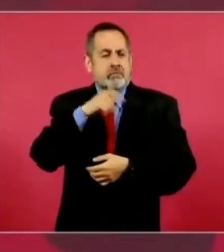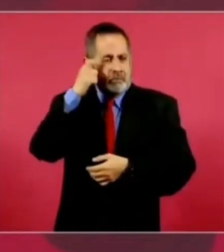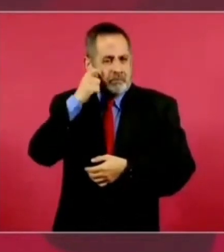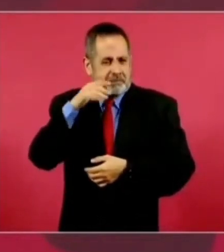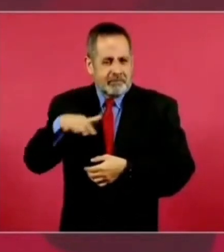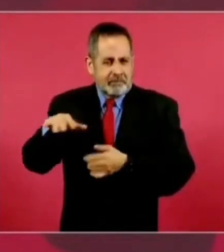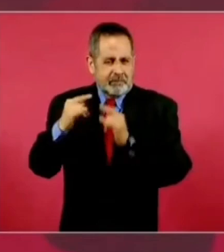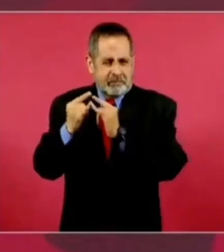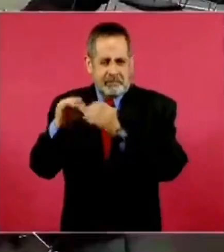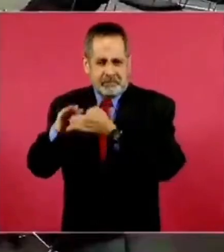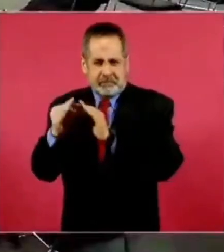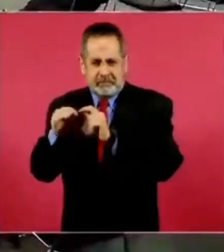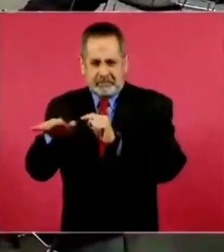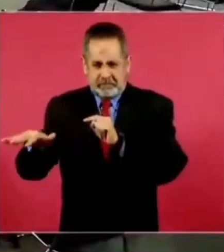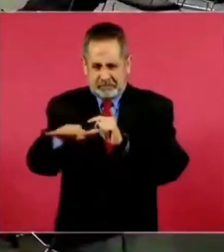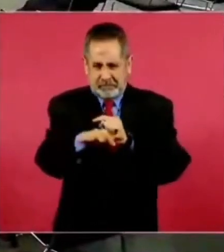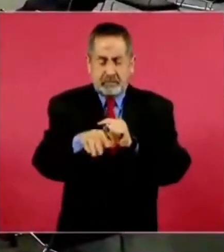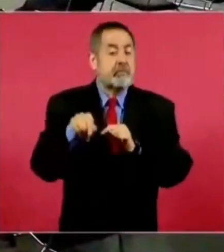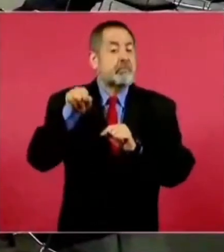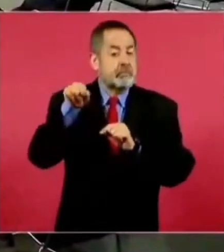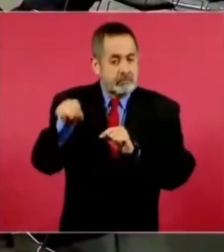donde nos daban